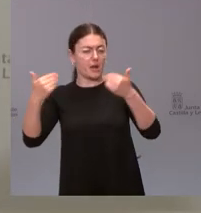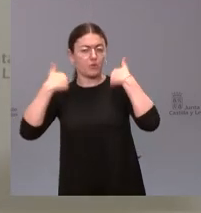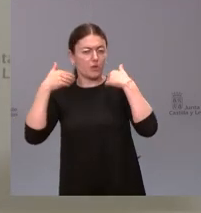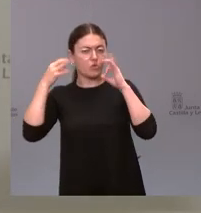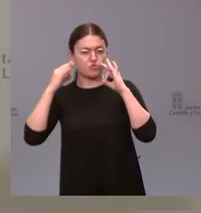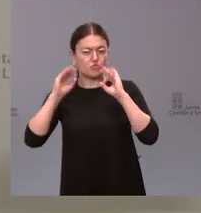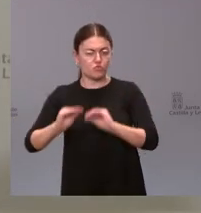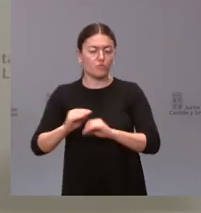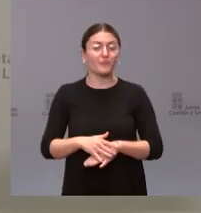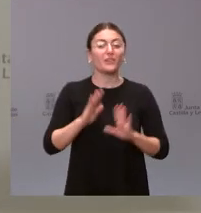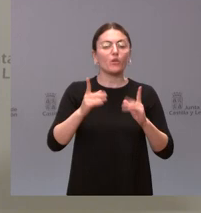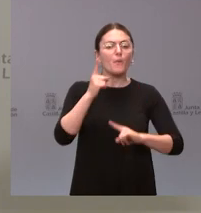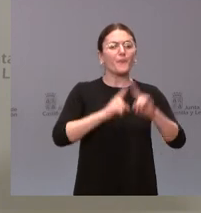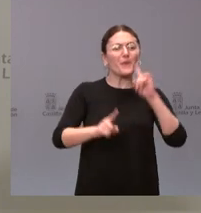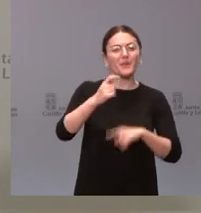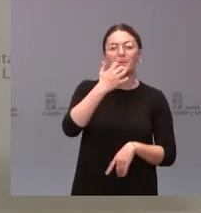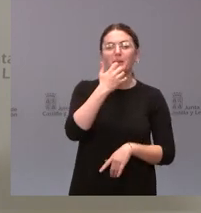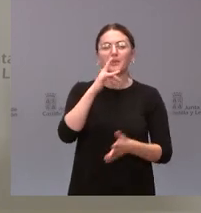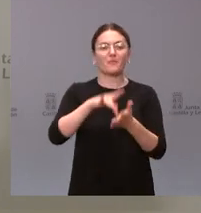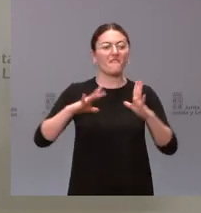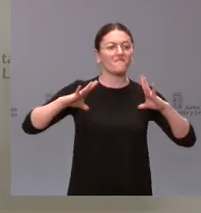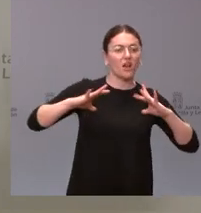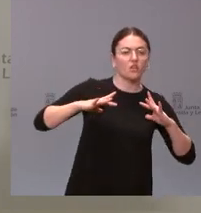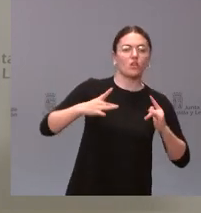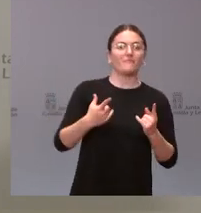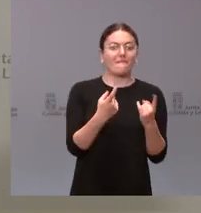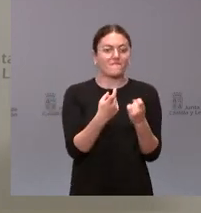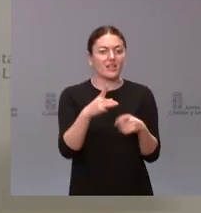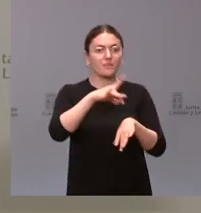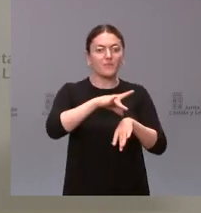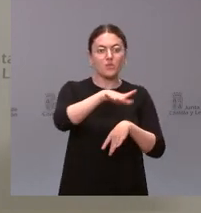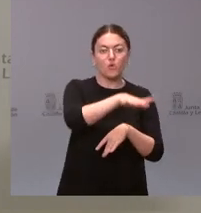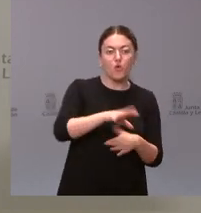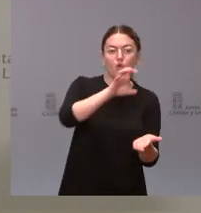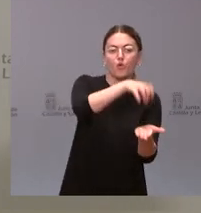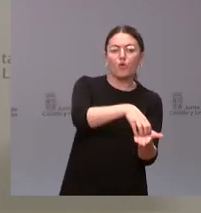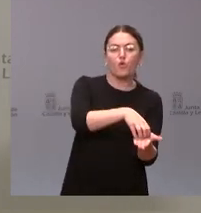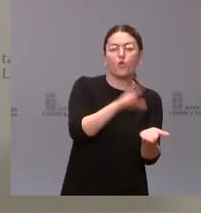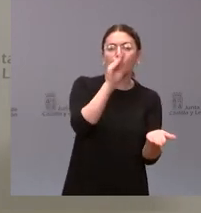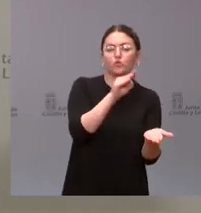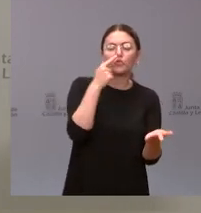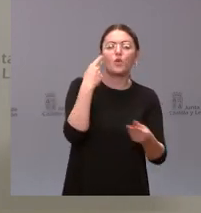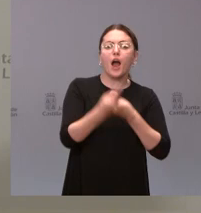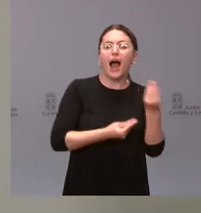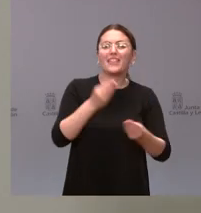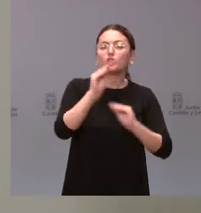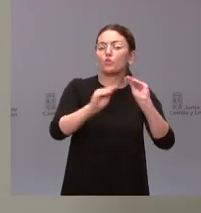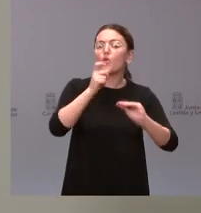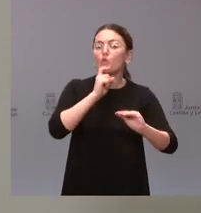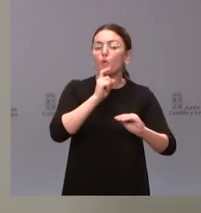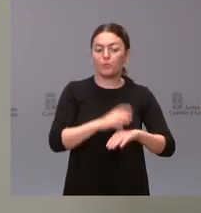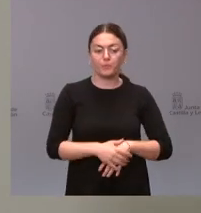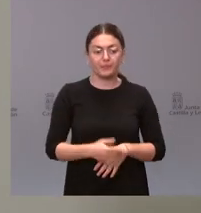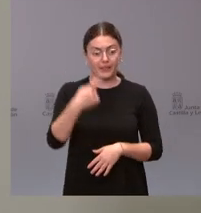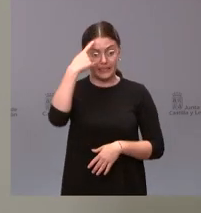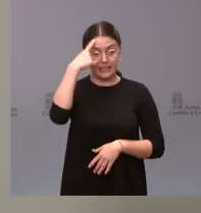genera este verano con las vacaciones y la falta de médicos en los consultorios ¿cómo lo van a solventar? pues sabemos que es un